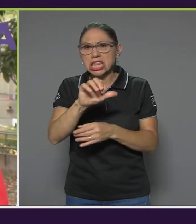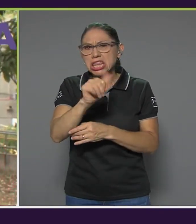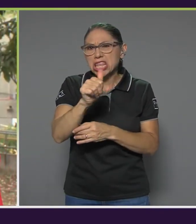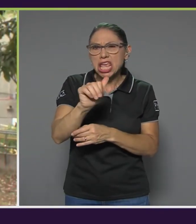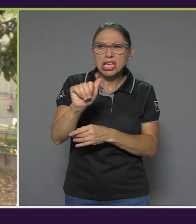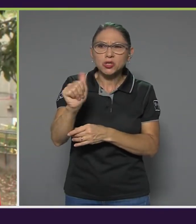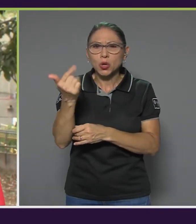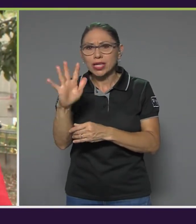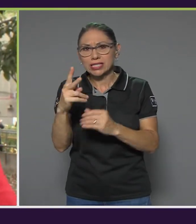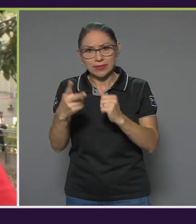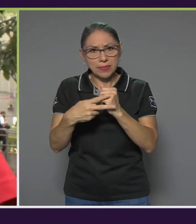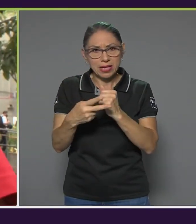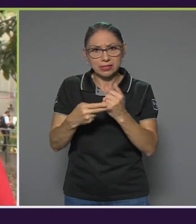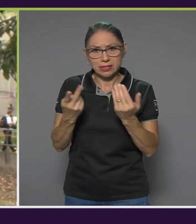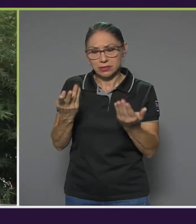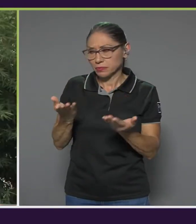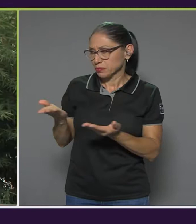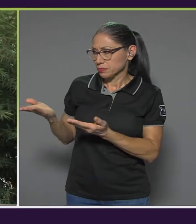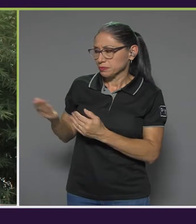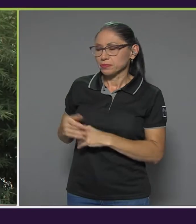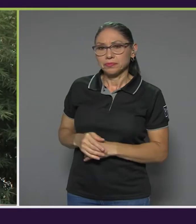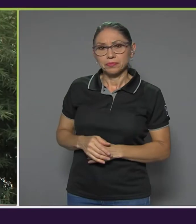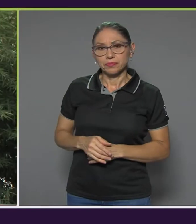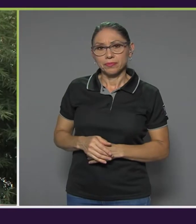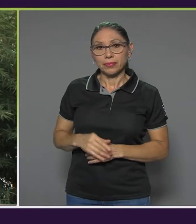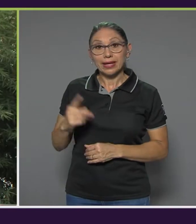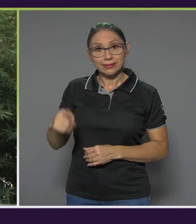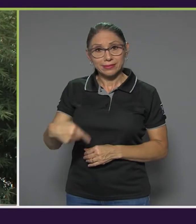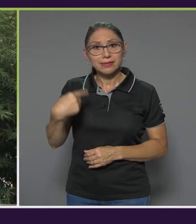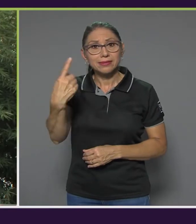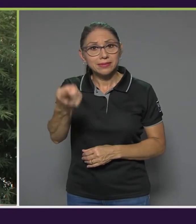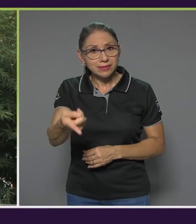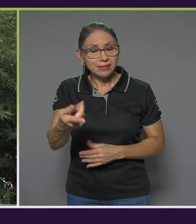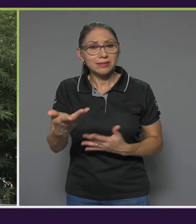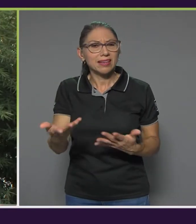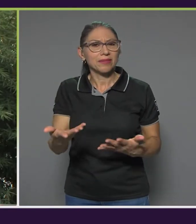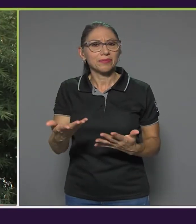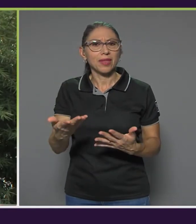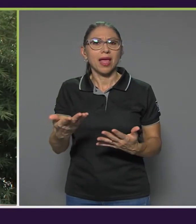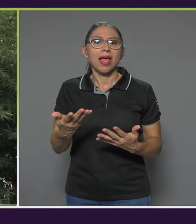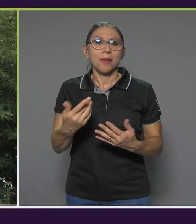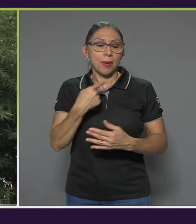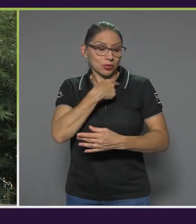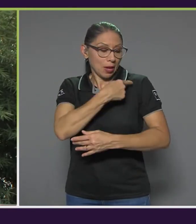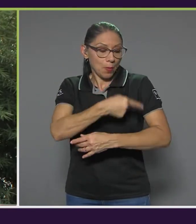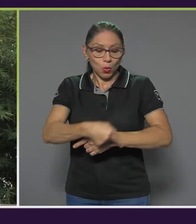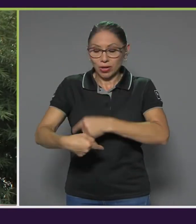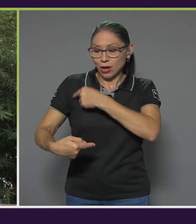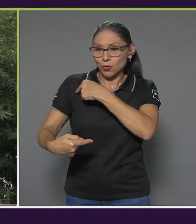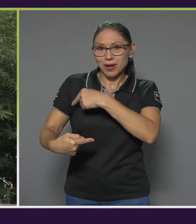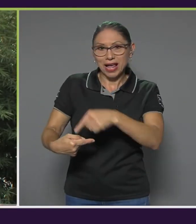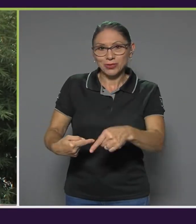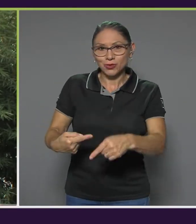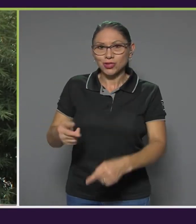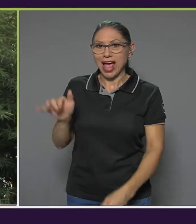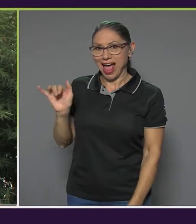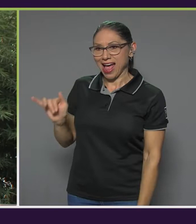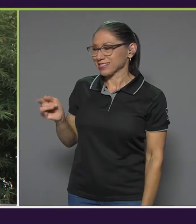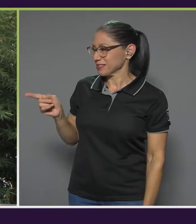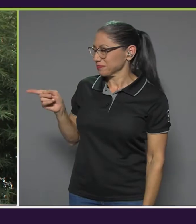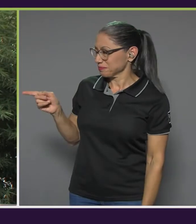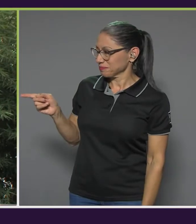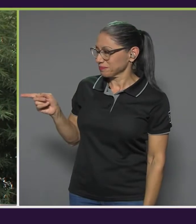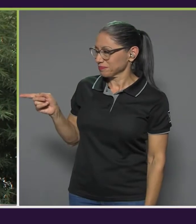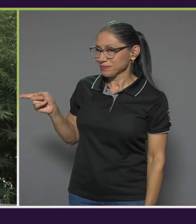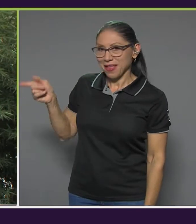15 veces este ejercicio. El siguiente ejercicio de movilidad vamos a involucrar los brazos, donde un brazo va arriba y el otro